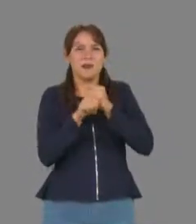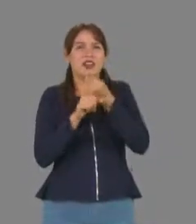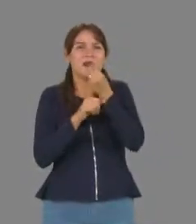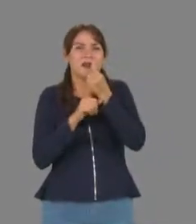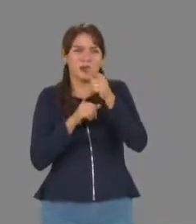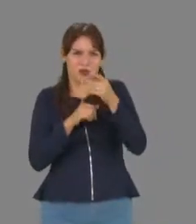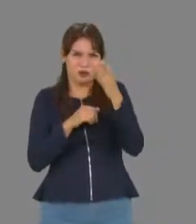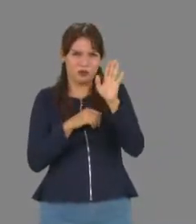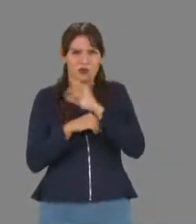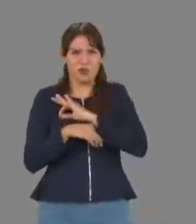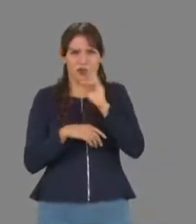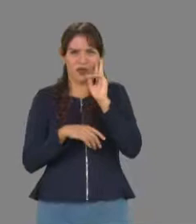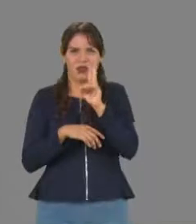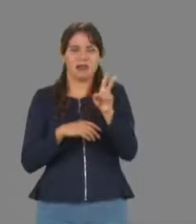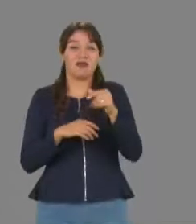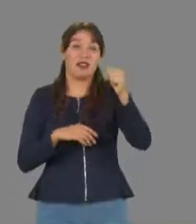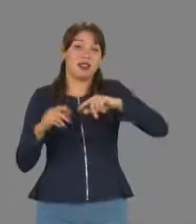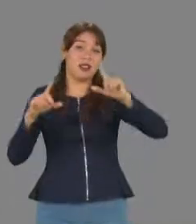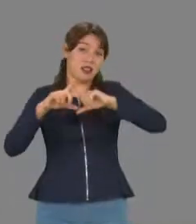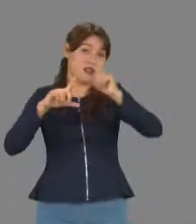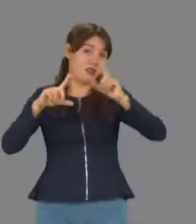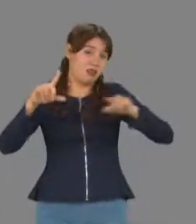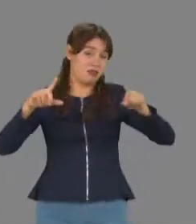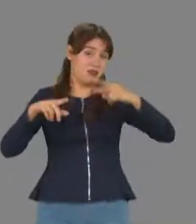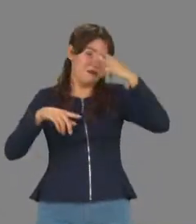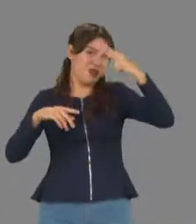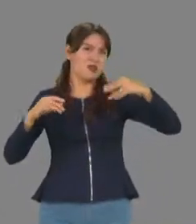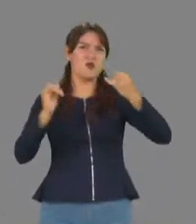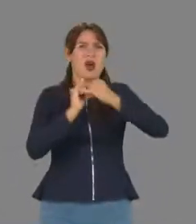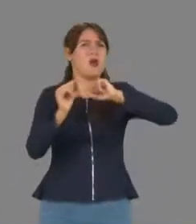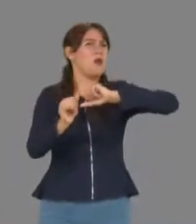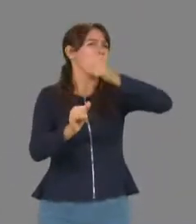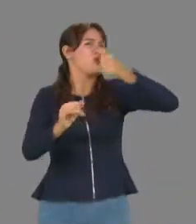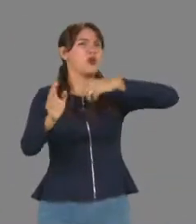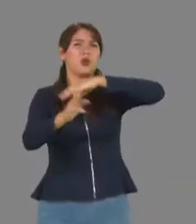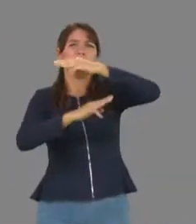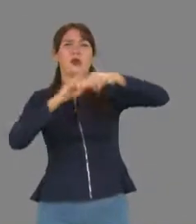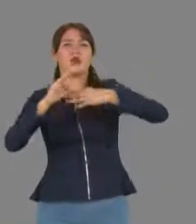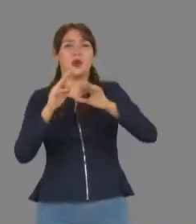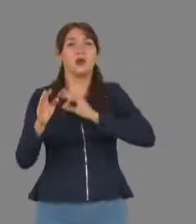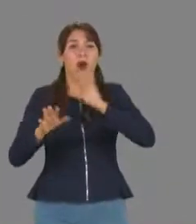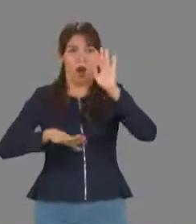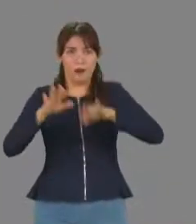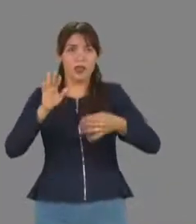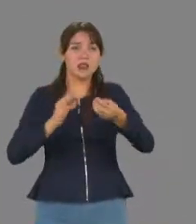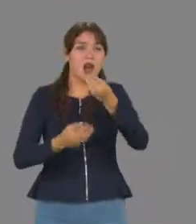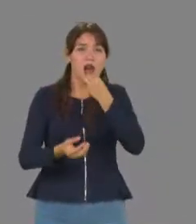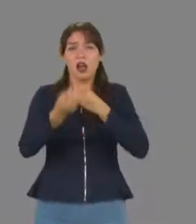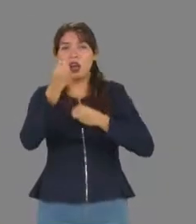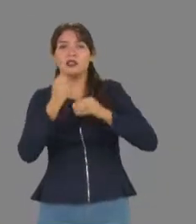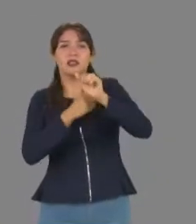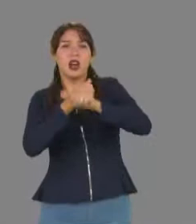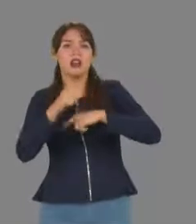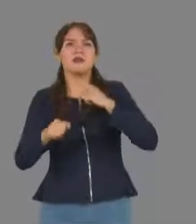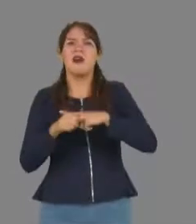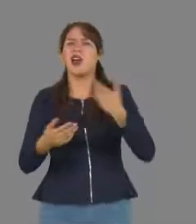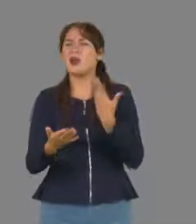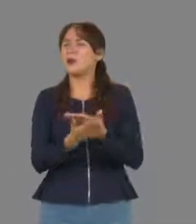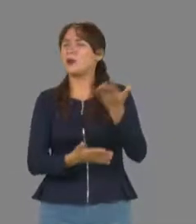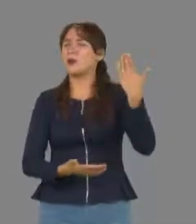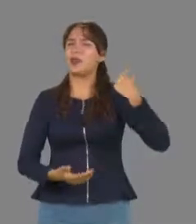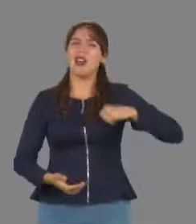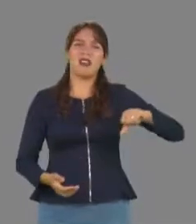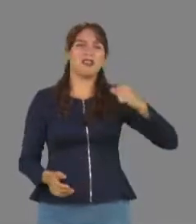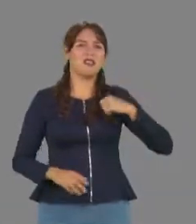insecto? En México y muchas partes del mundo el consumo de insectos por parte del ser humano es una práctica